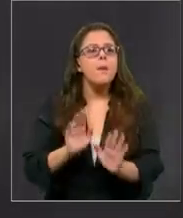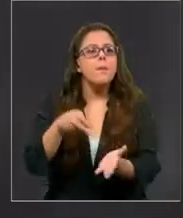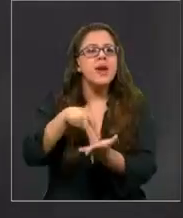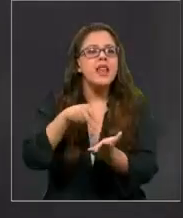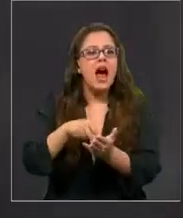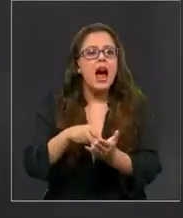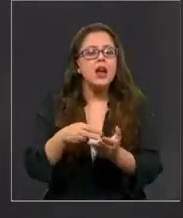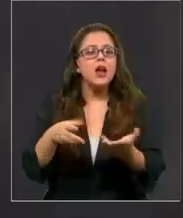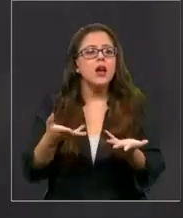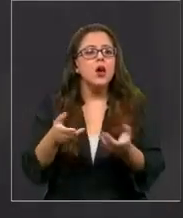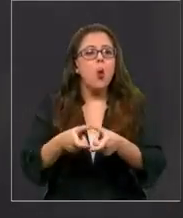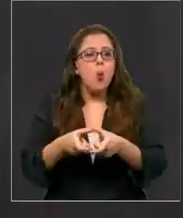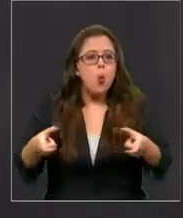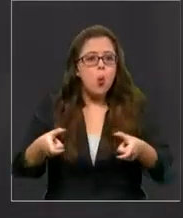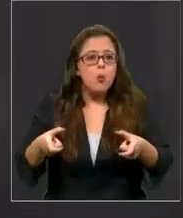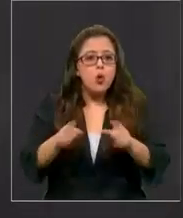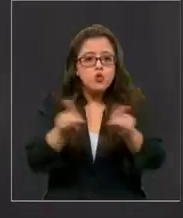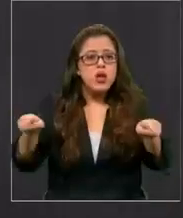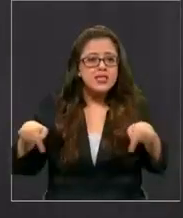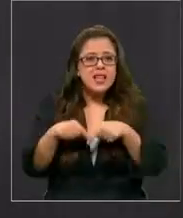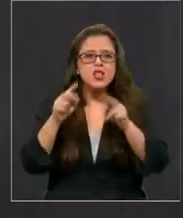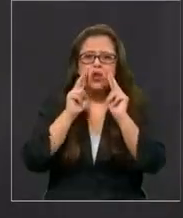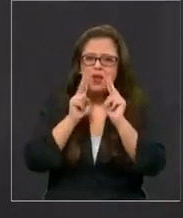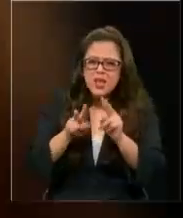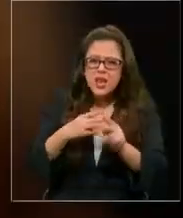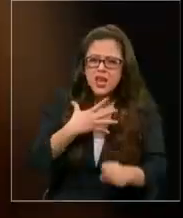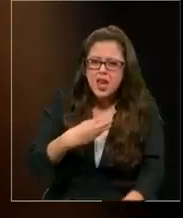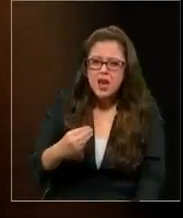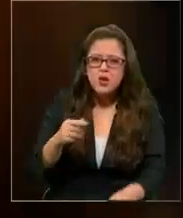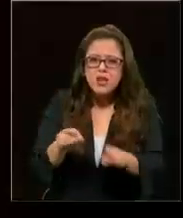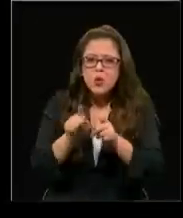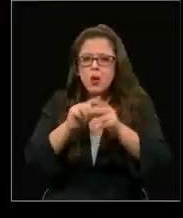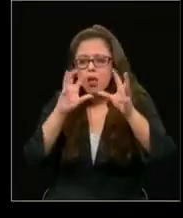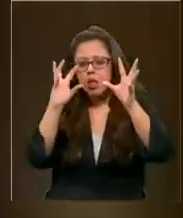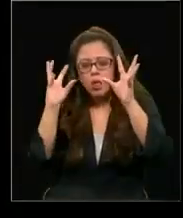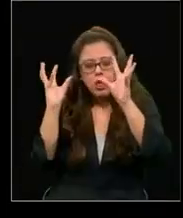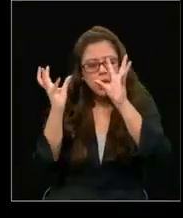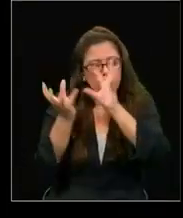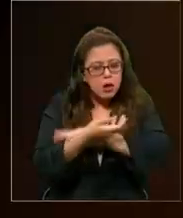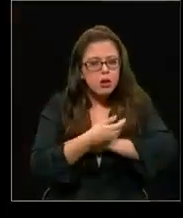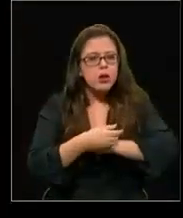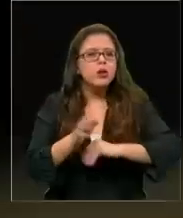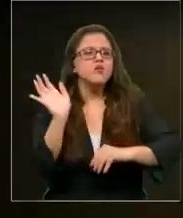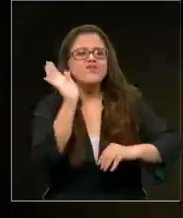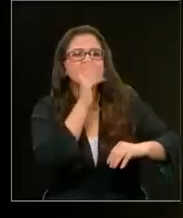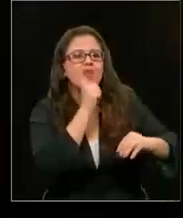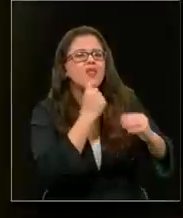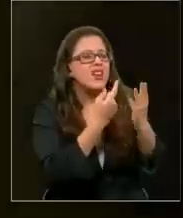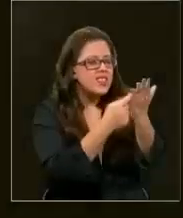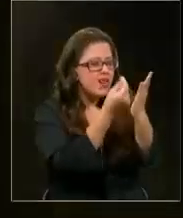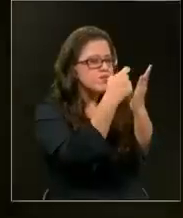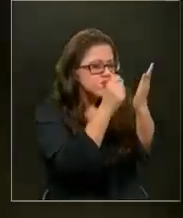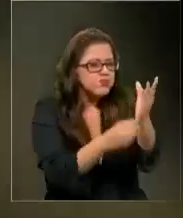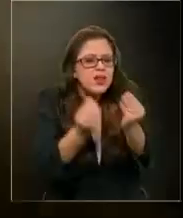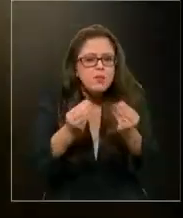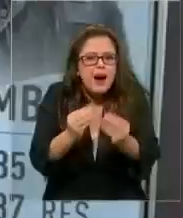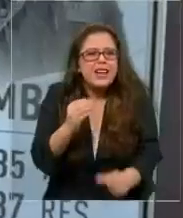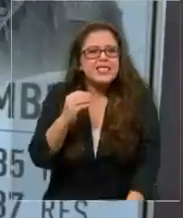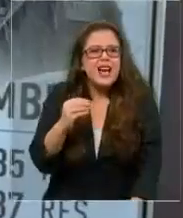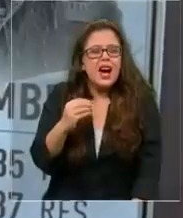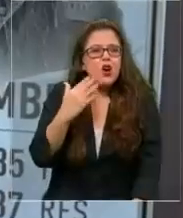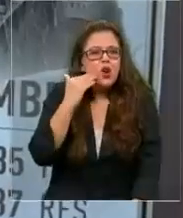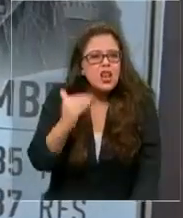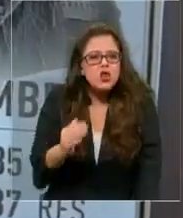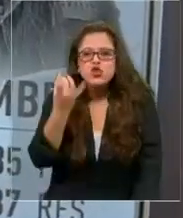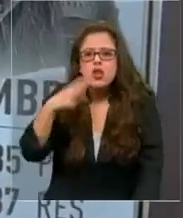sala yo veía que el Emilio se deterioraba cada rato más. Nadie lograba hacer un diagnóstico claro de lo que pasaba con Emilio lo